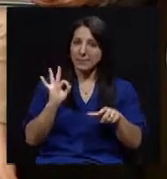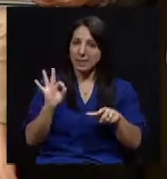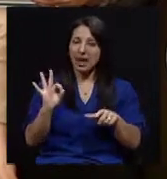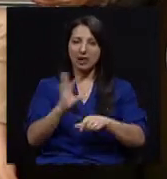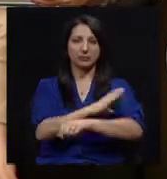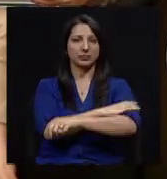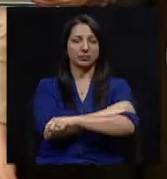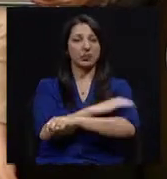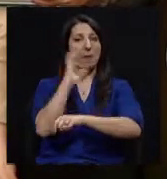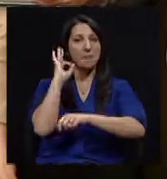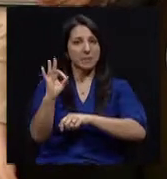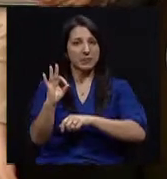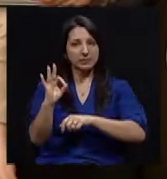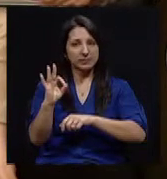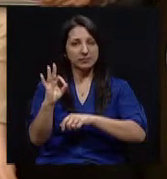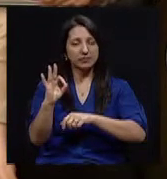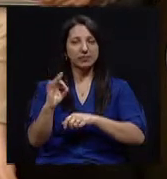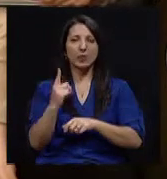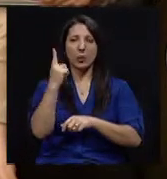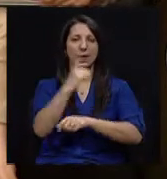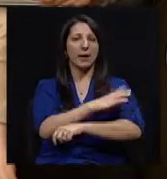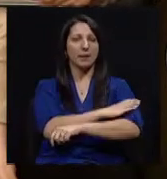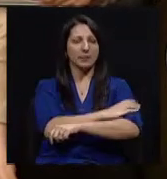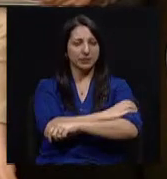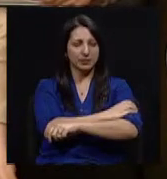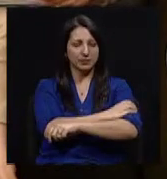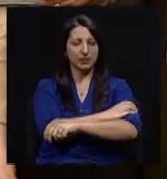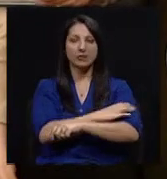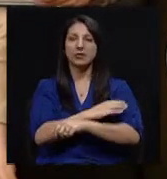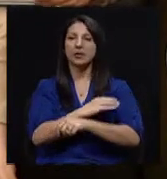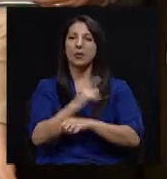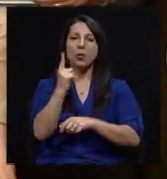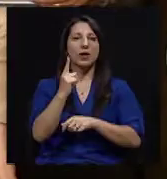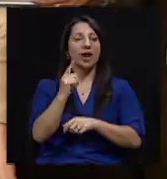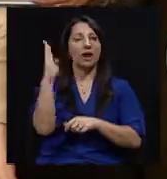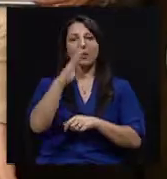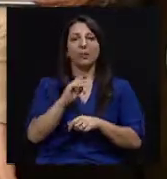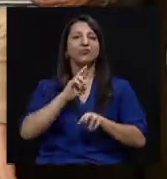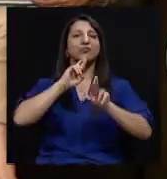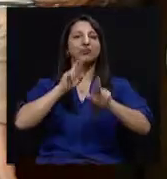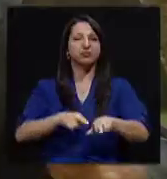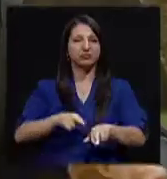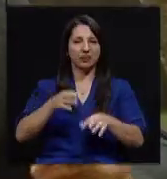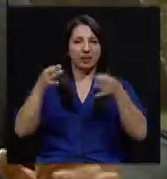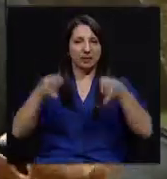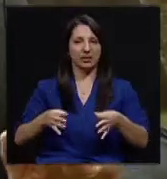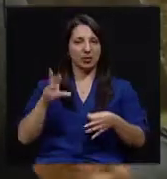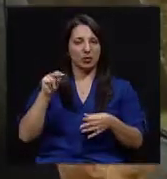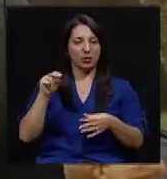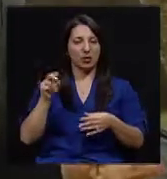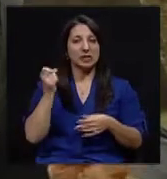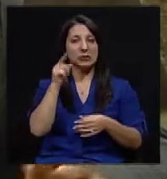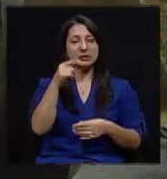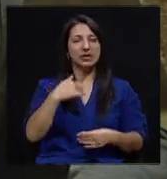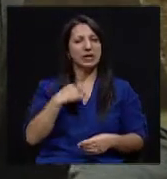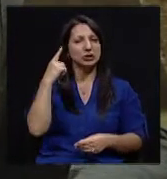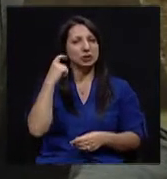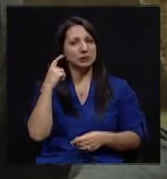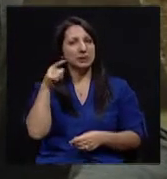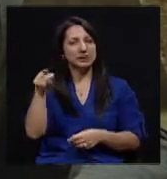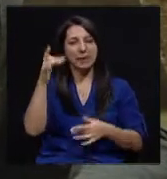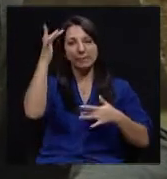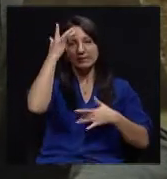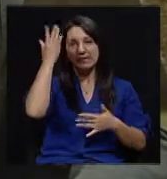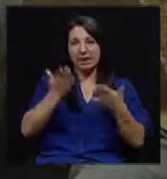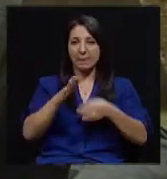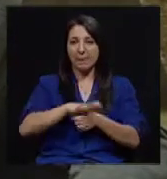tomó bien, una única toma de presión arterial nunca hace diagnóstico. Eso es importante. Cuando uno tiene sospecha de que el paciente puede